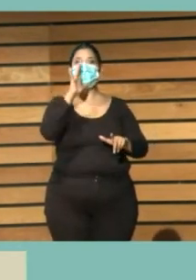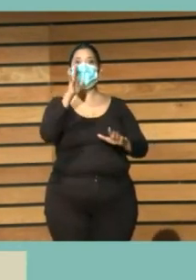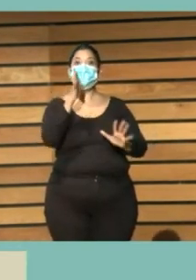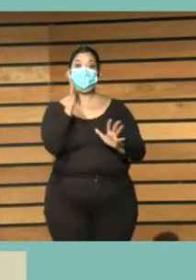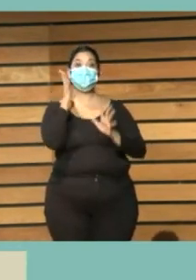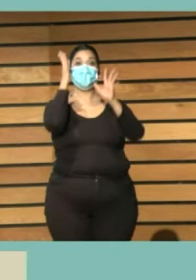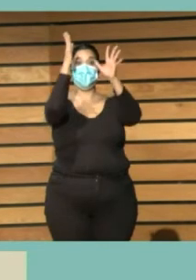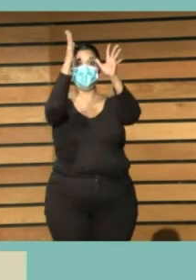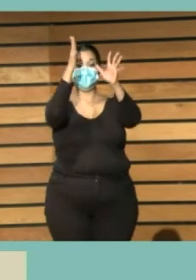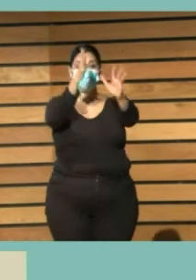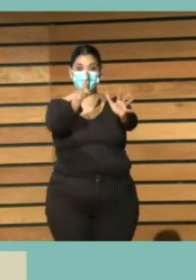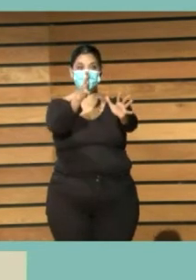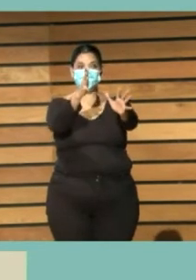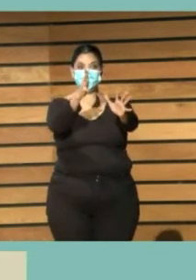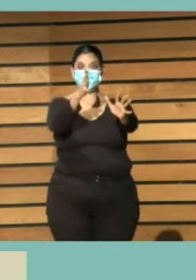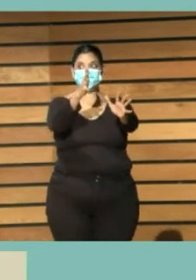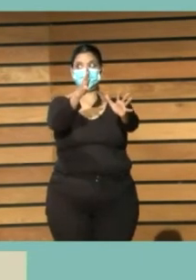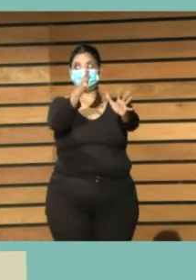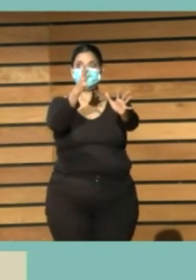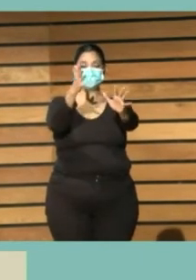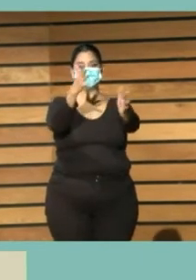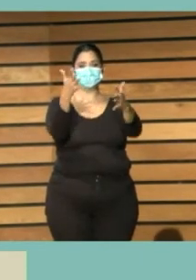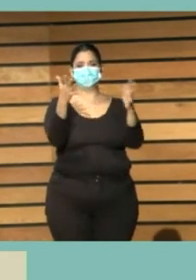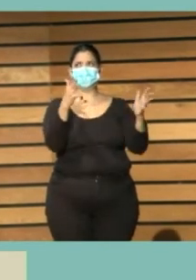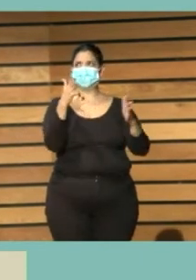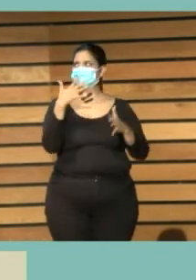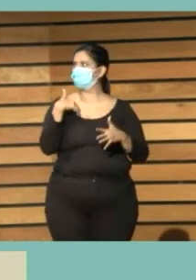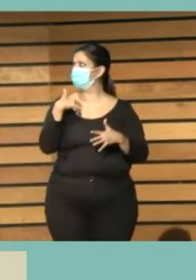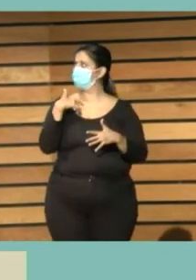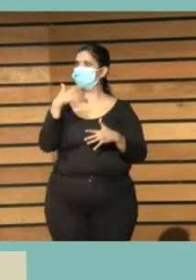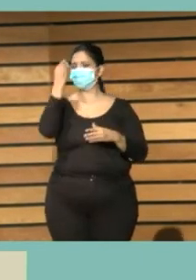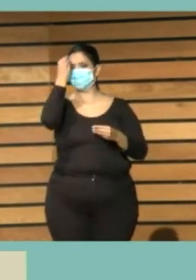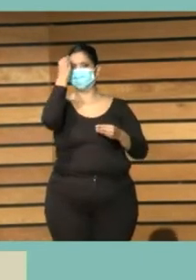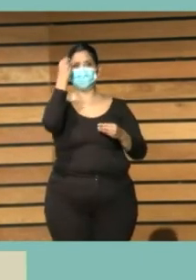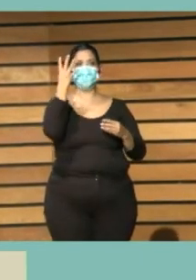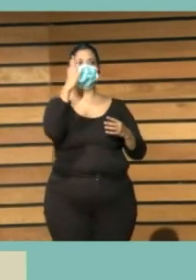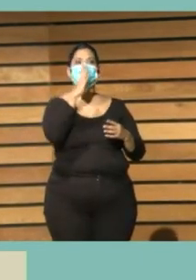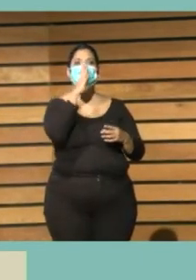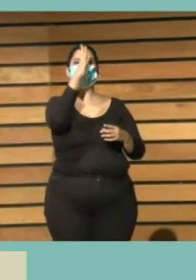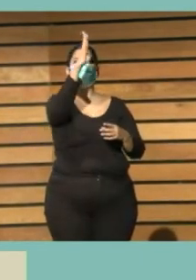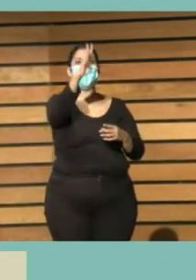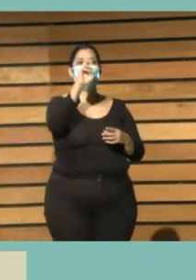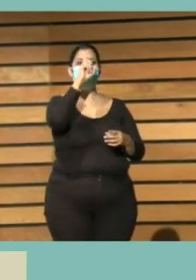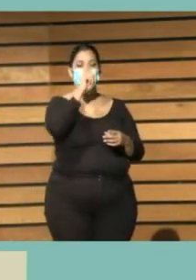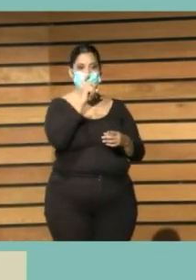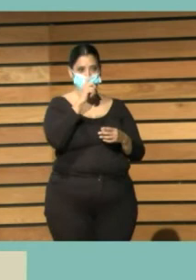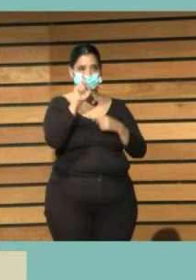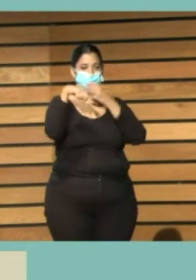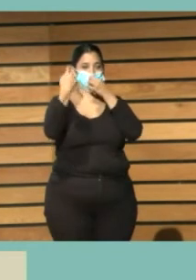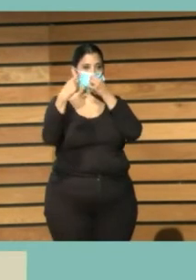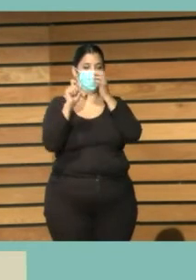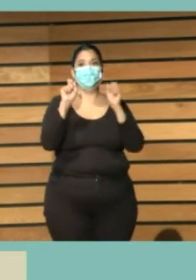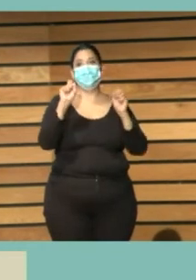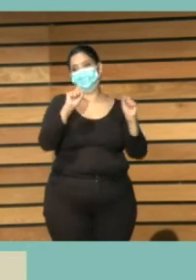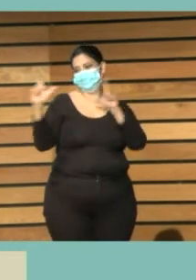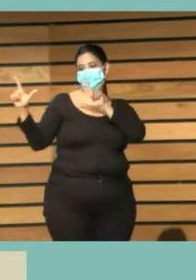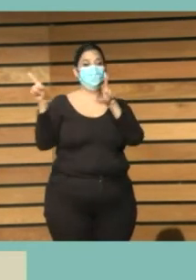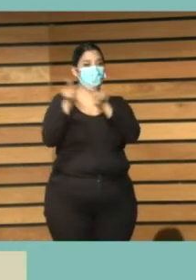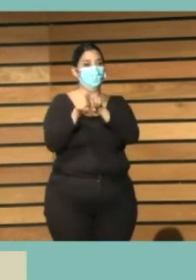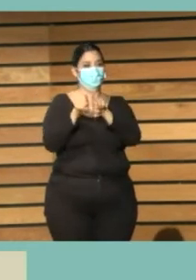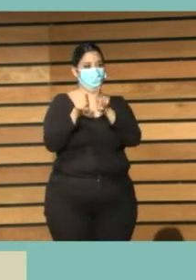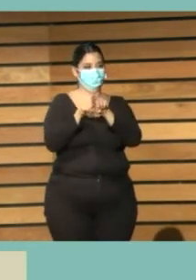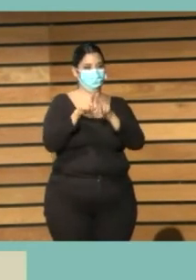10 años en el 20 en el a ver en el 40 años de congreso nos saquen a nosotros ustedes ya nos cogen